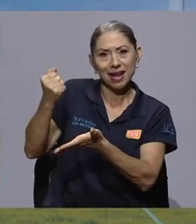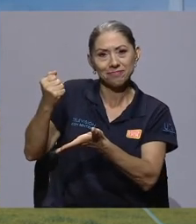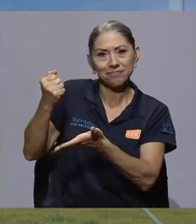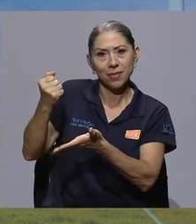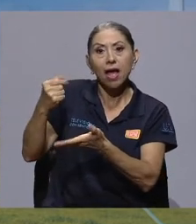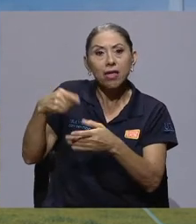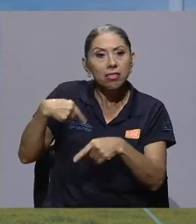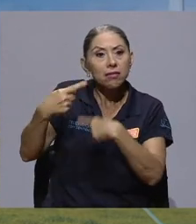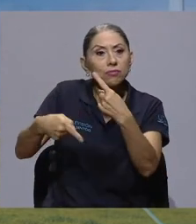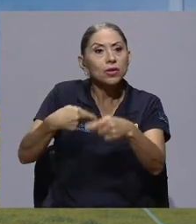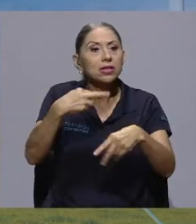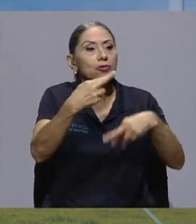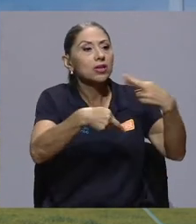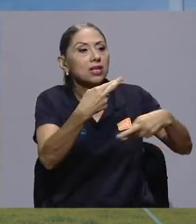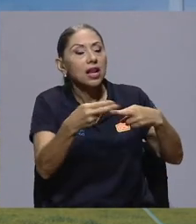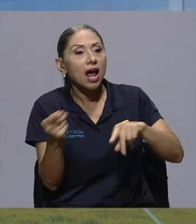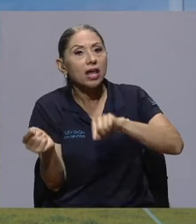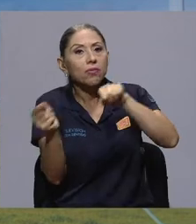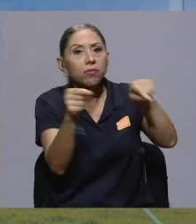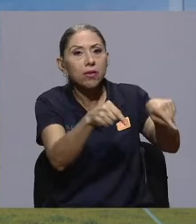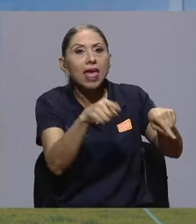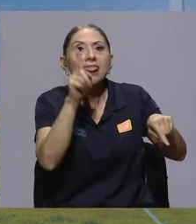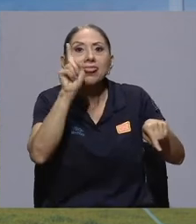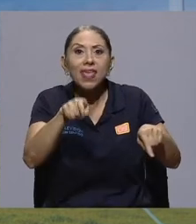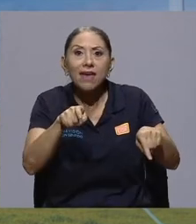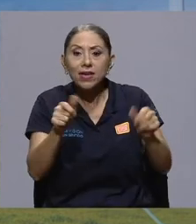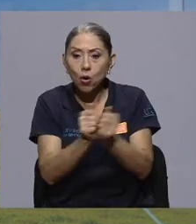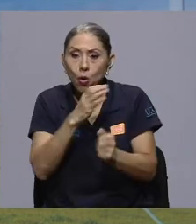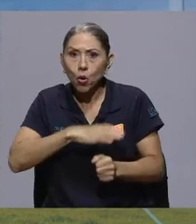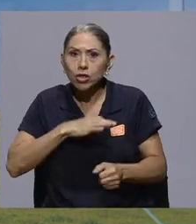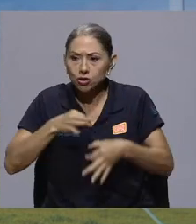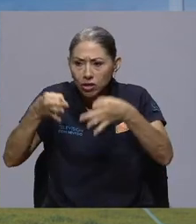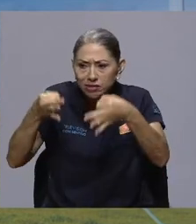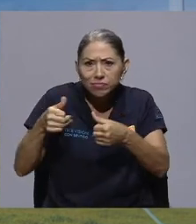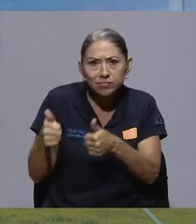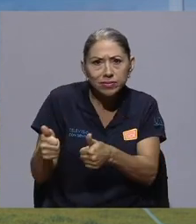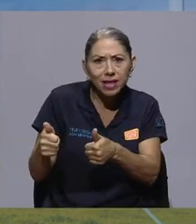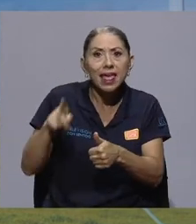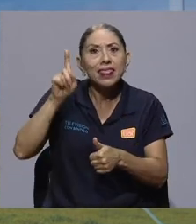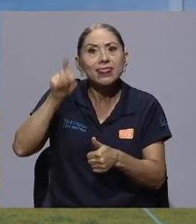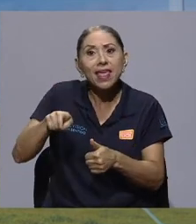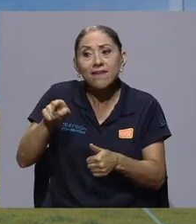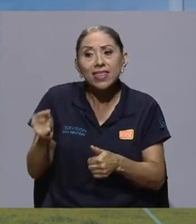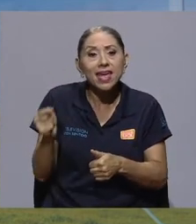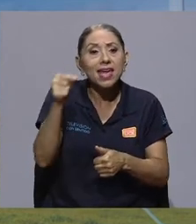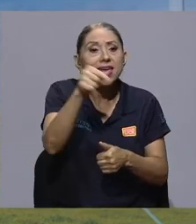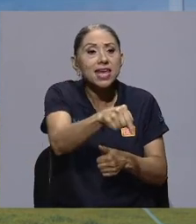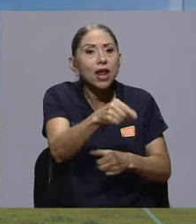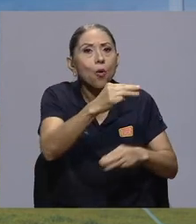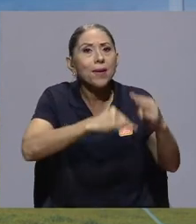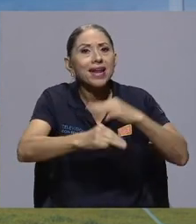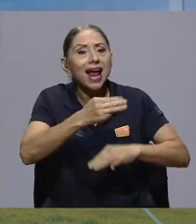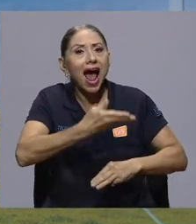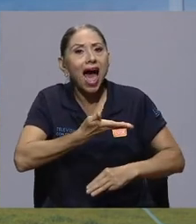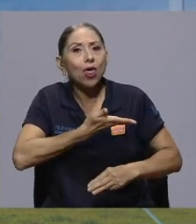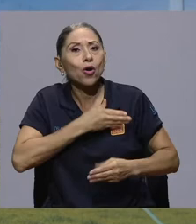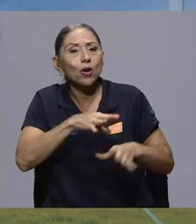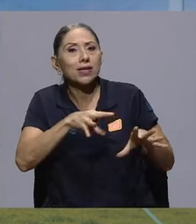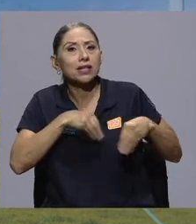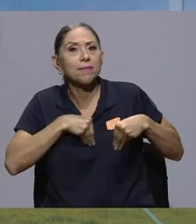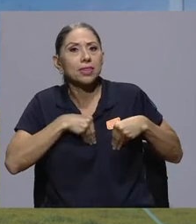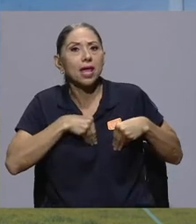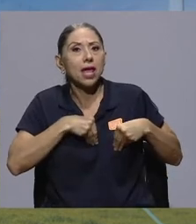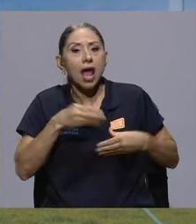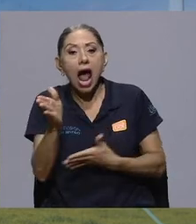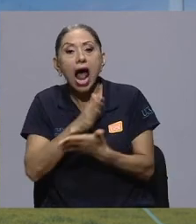reciclaje tiene que ir con las condiciones de reciclabilidad, tiene que ir con un mercado que lo acepte, tiene que ver alguien que lo compre, si no, no tiene sentido hacer un